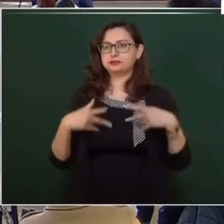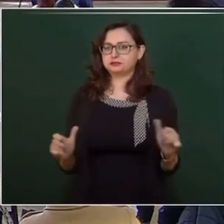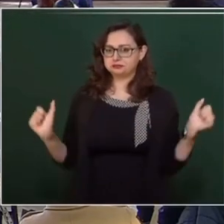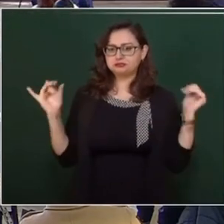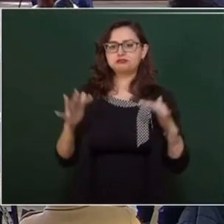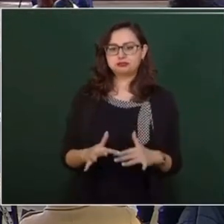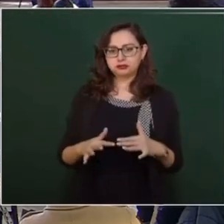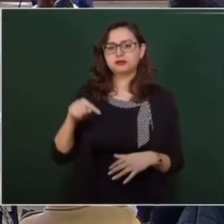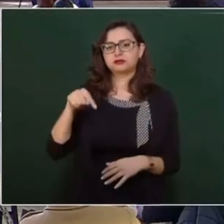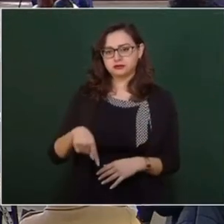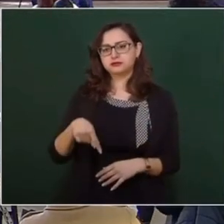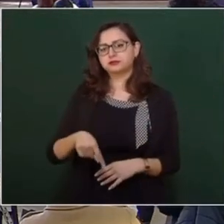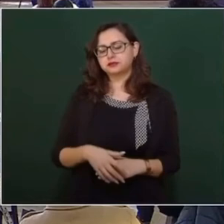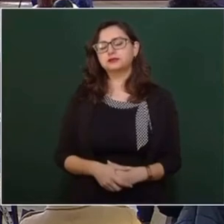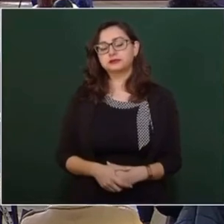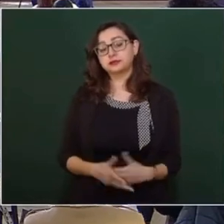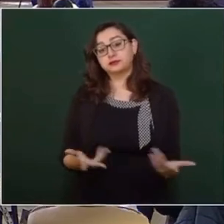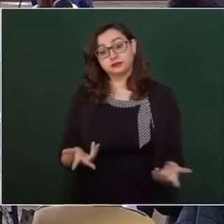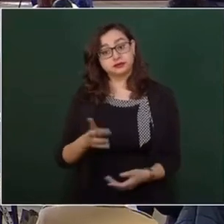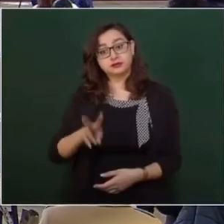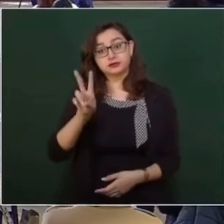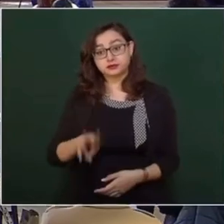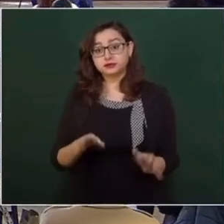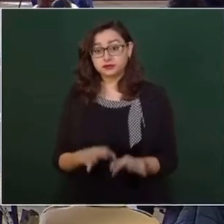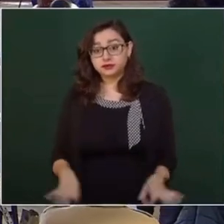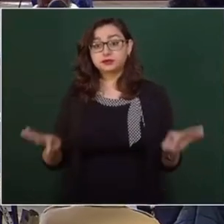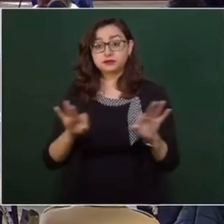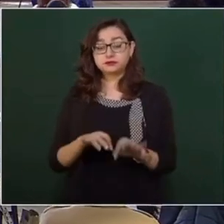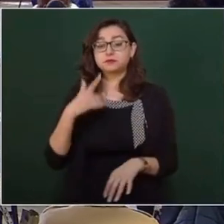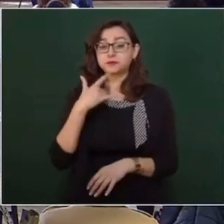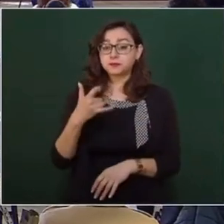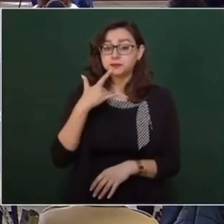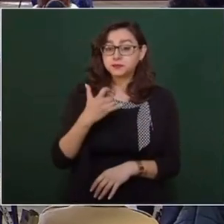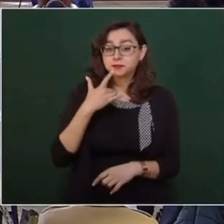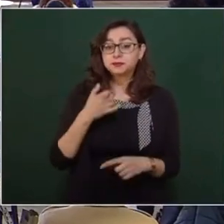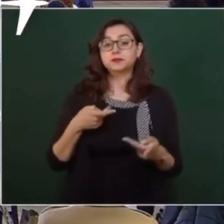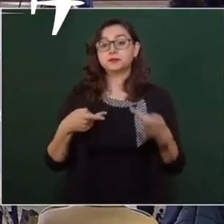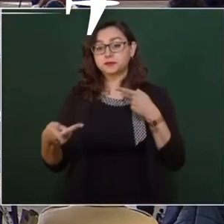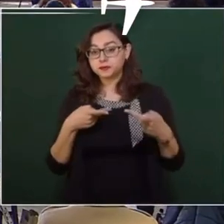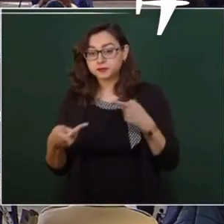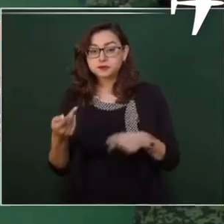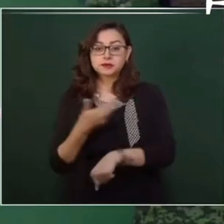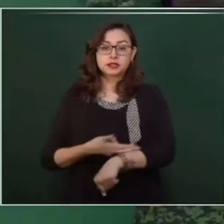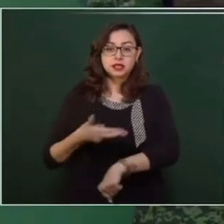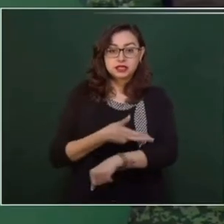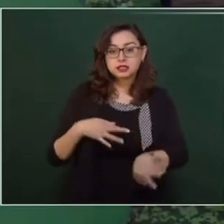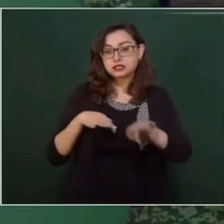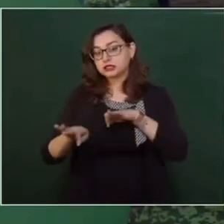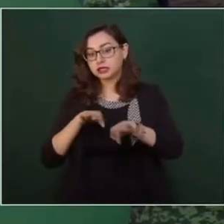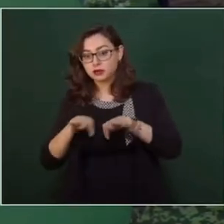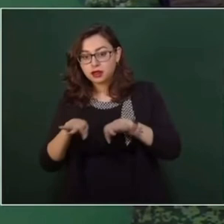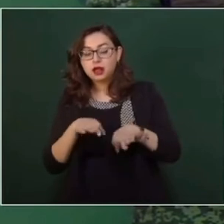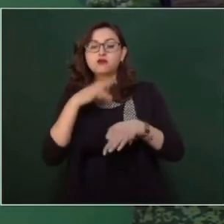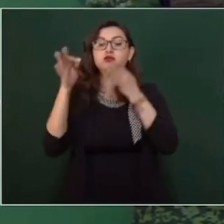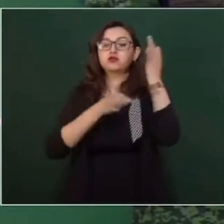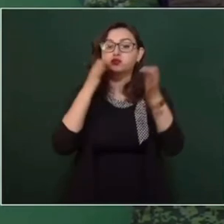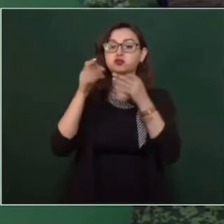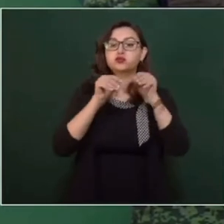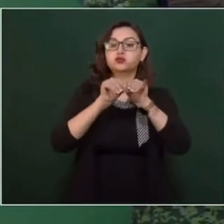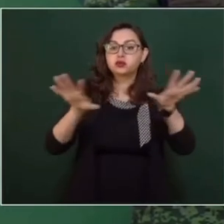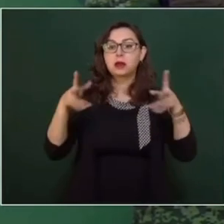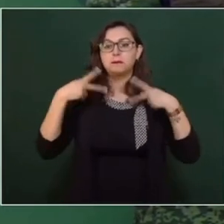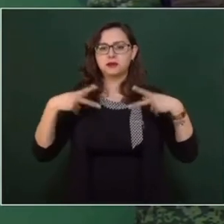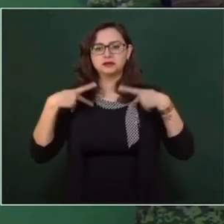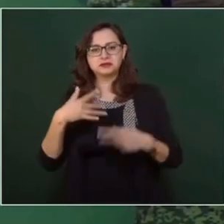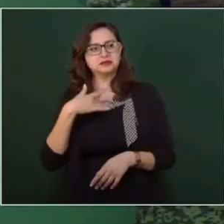conjunto entre un trabajo de convencimiento y de ofrecer mejores condiciones que en otros aeropuertos para que se vengan